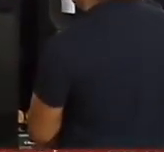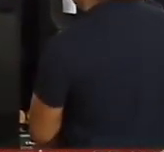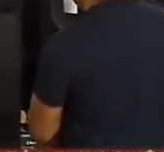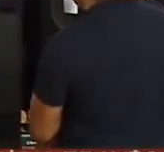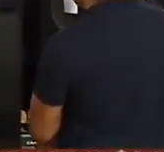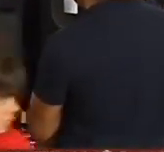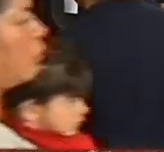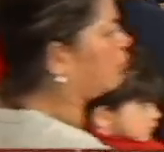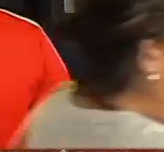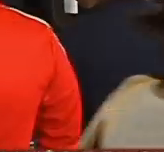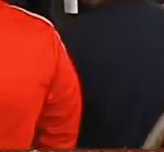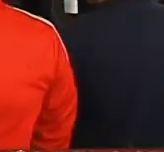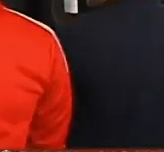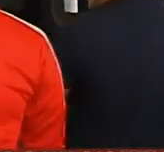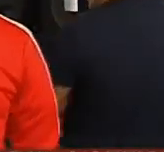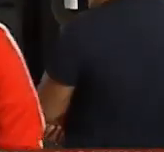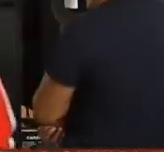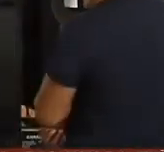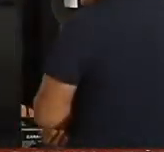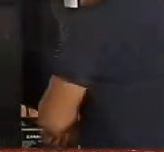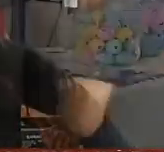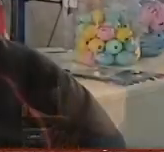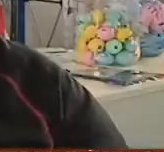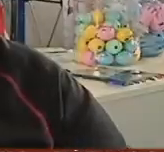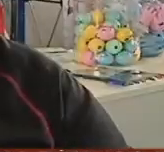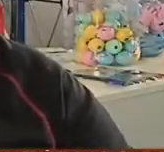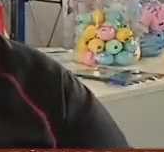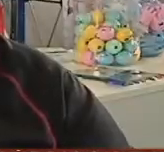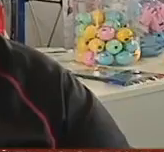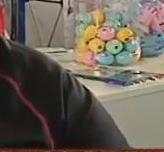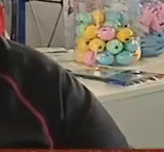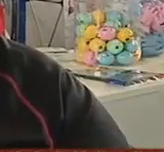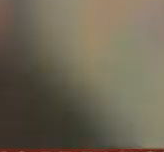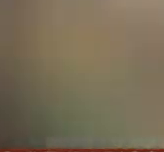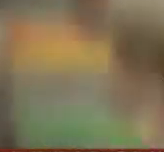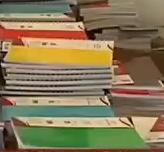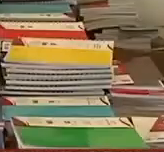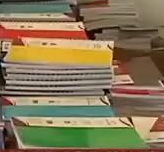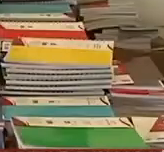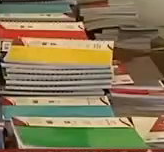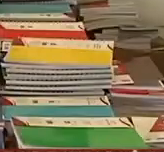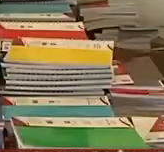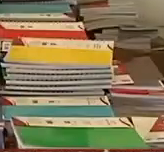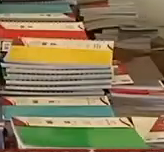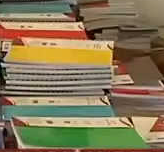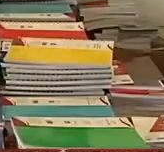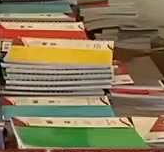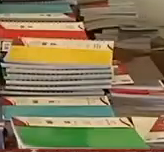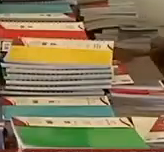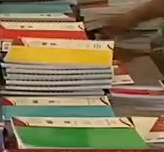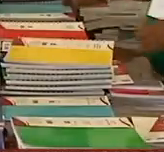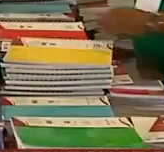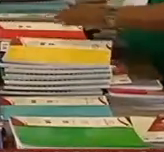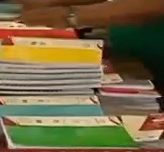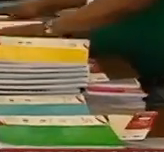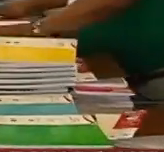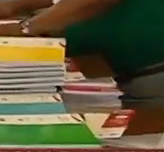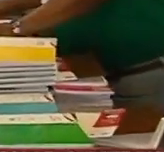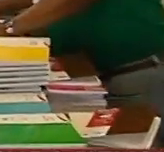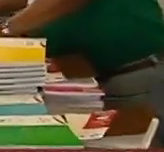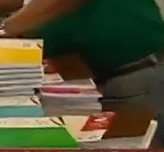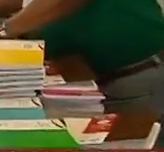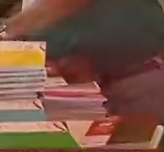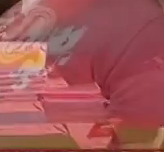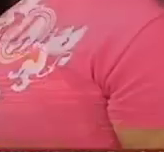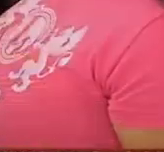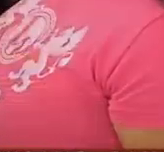una distribuidora muy grande y tenía más variedad. Si usted no pudo asistir, tiene otras